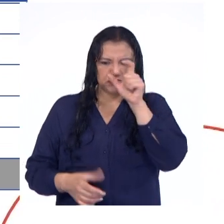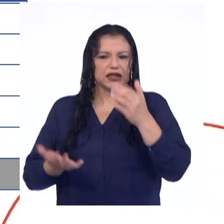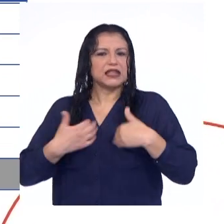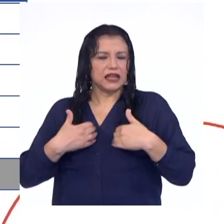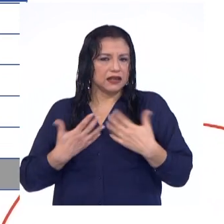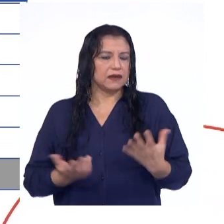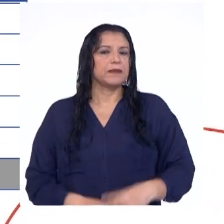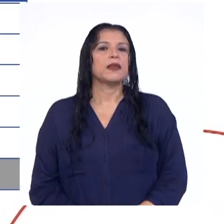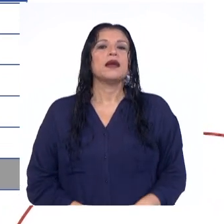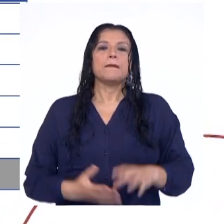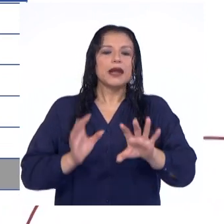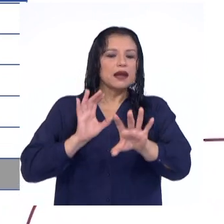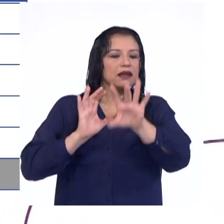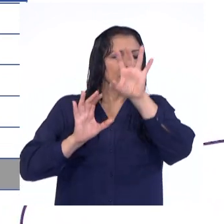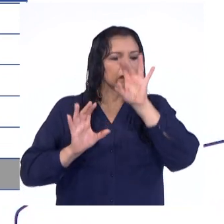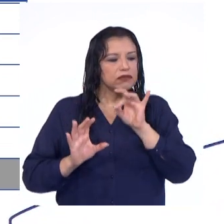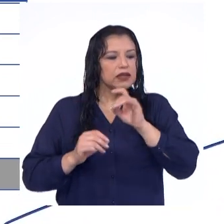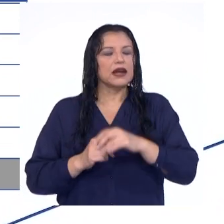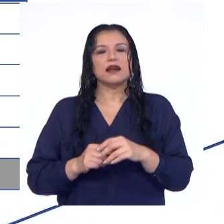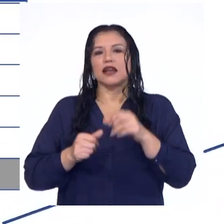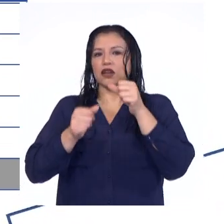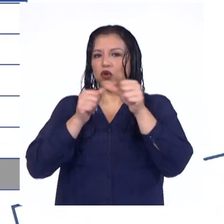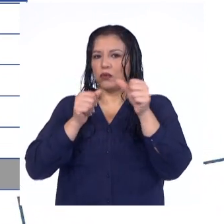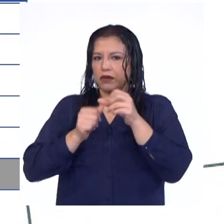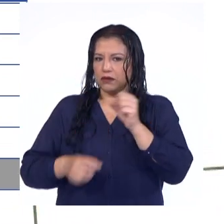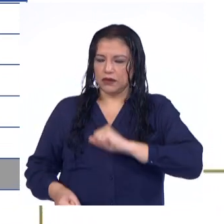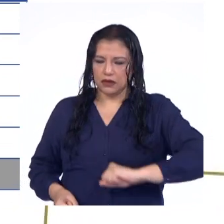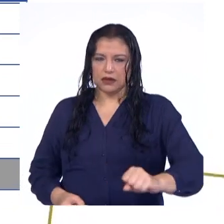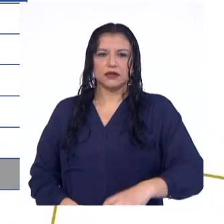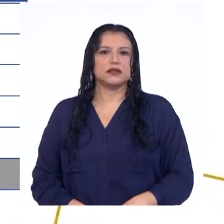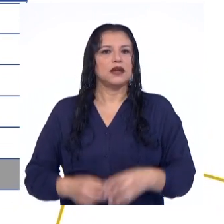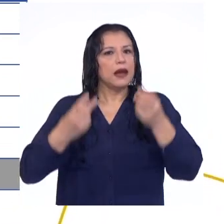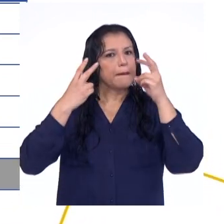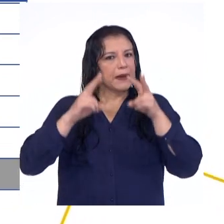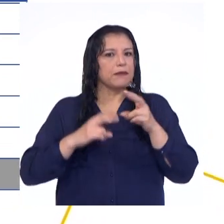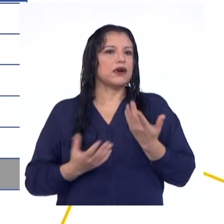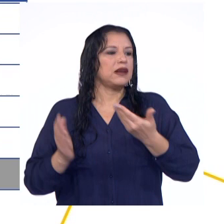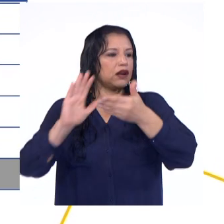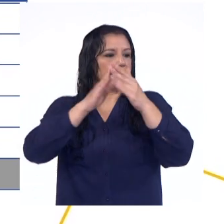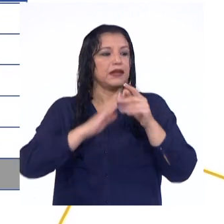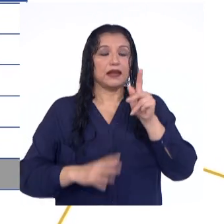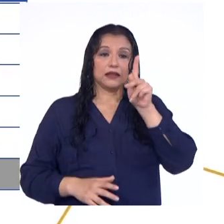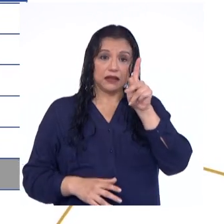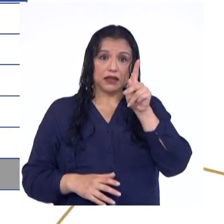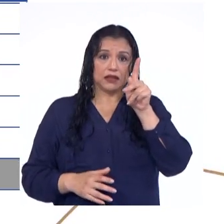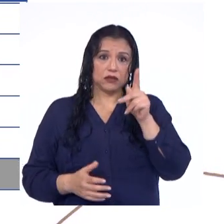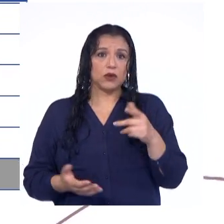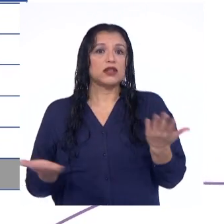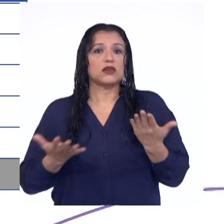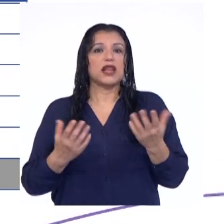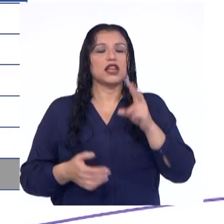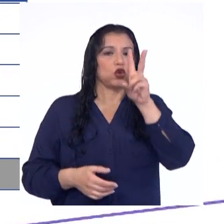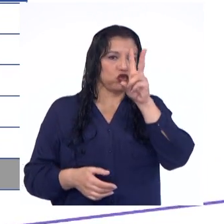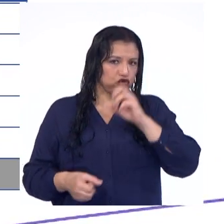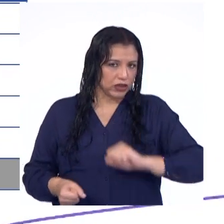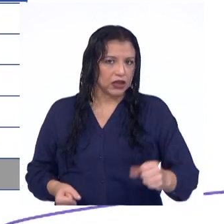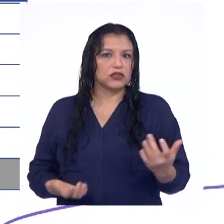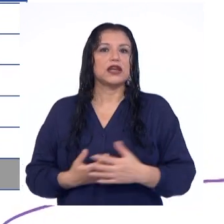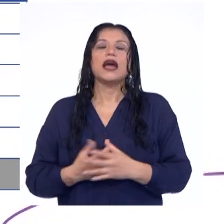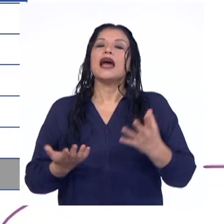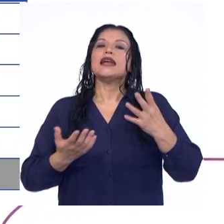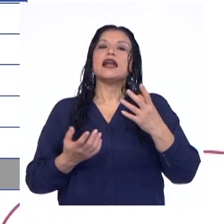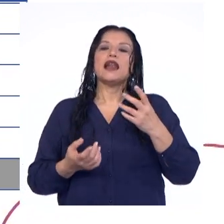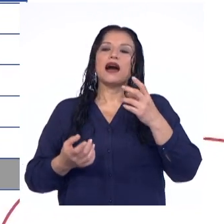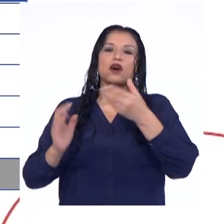contiene, para identificar el número de hijos. Vemos que en la comunidad Kishwa corresponde a 2 hijos y en la comunidad